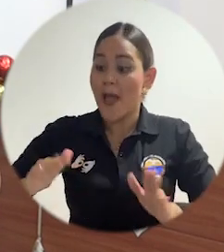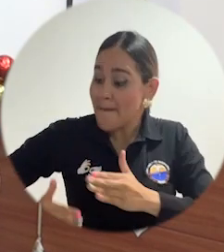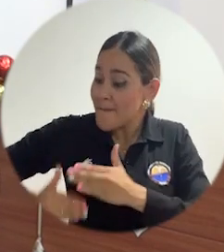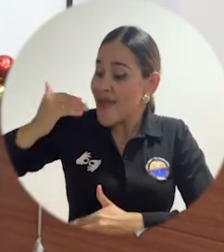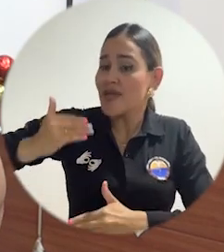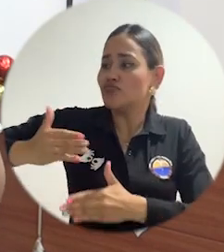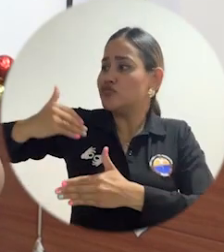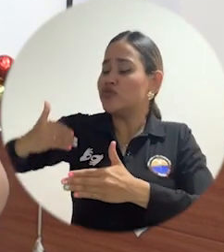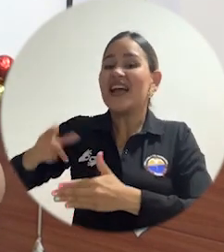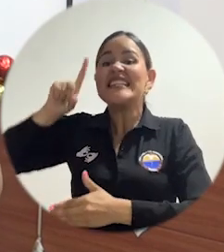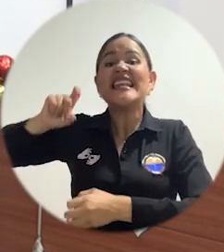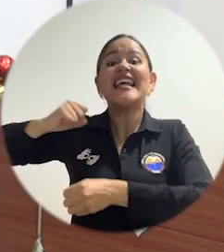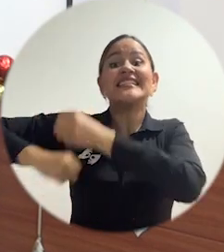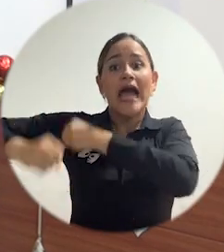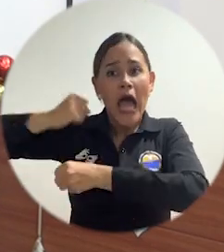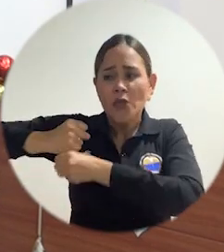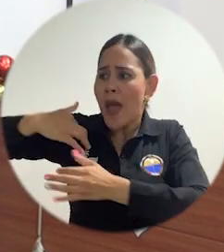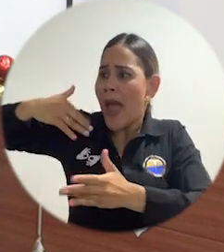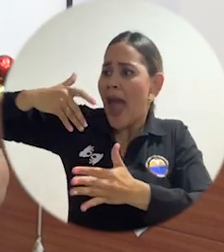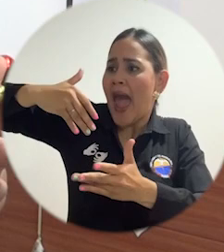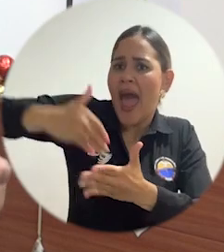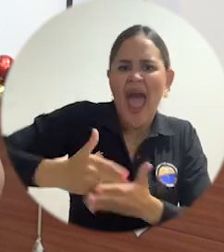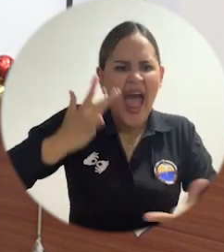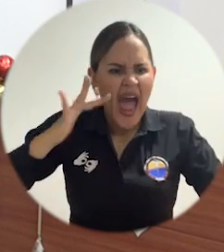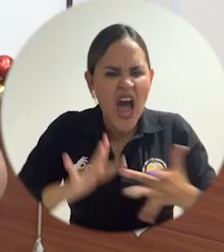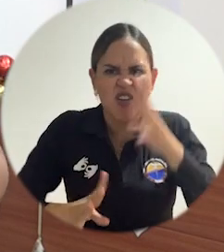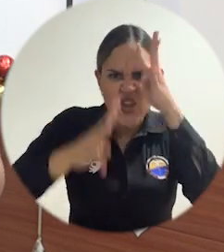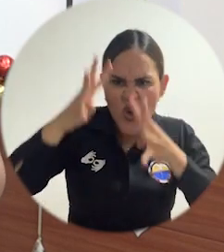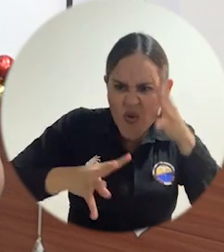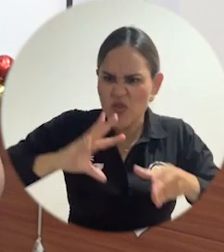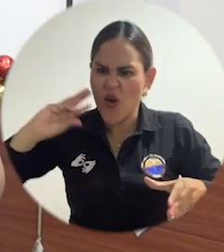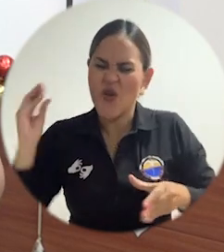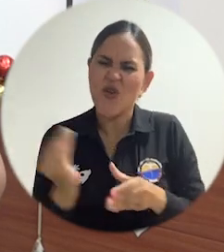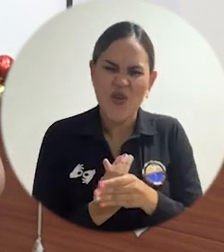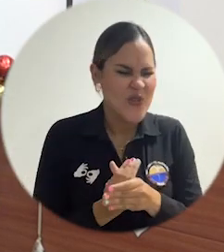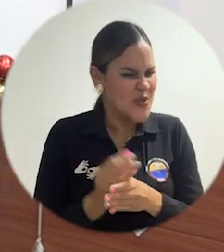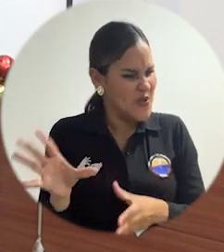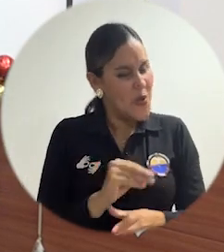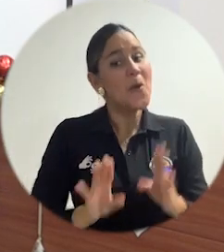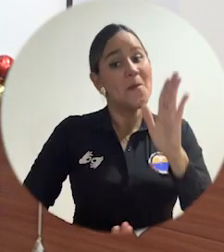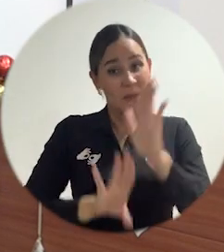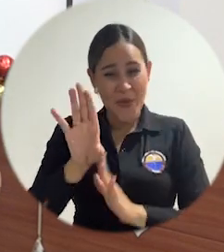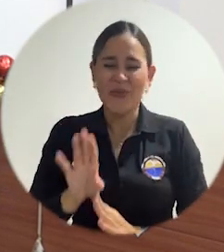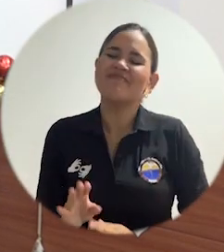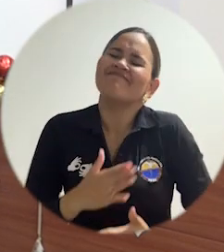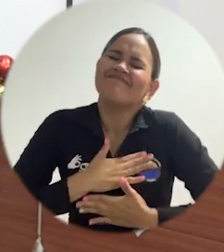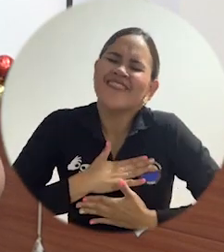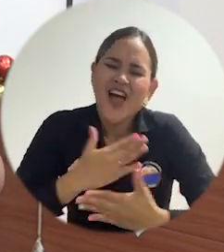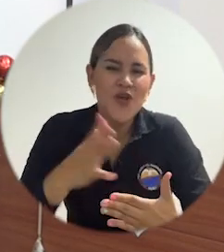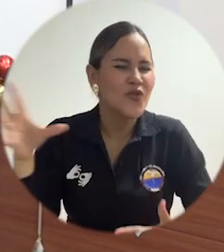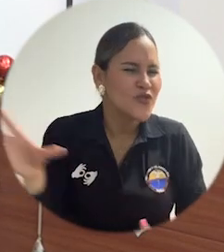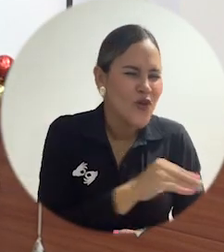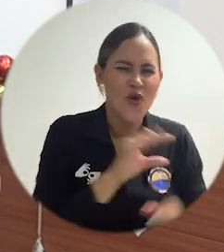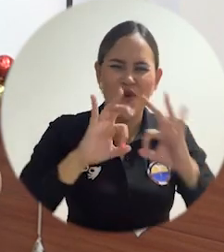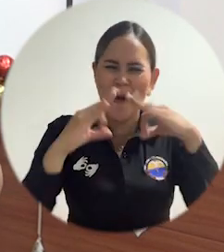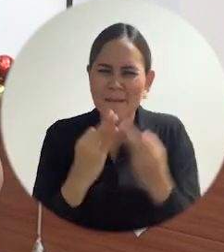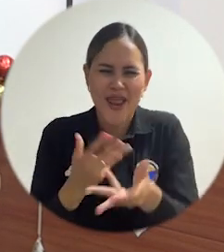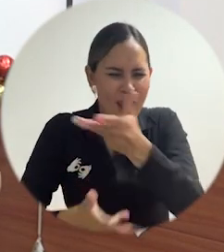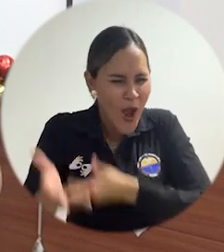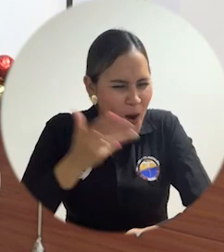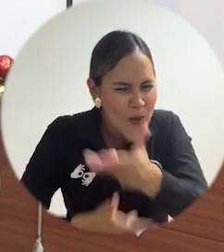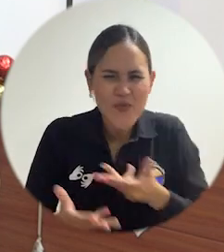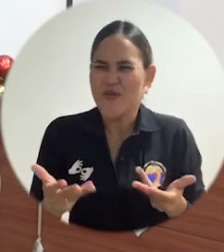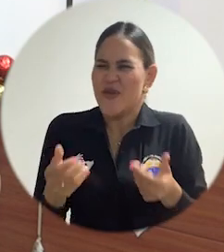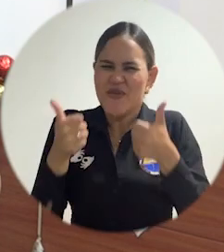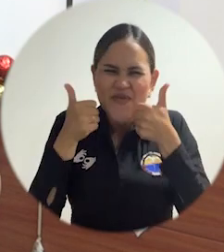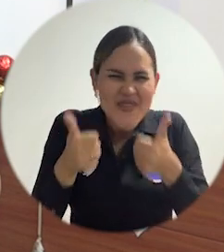iniciamos hace 6 años y en este camino que hemos recorrido, pues hemos avanzado mucho. Así que mis mejores deseos para ustedes y sus familias, compartan en